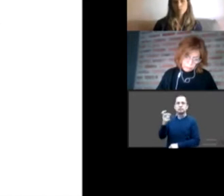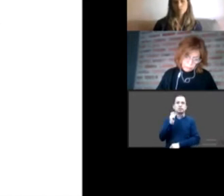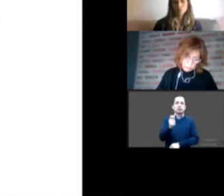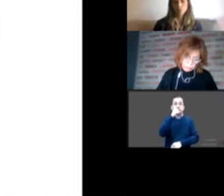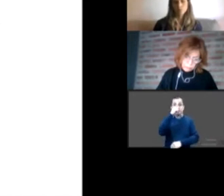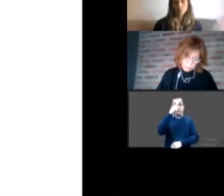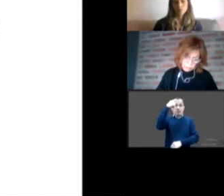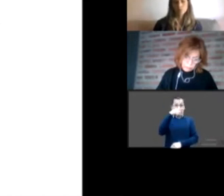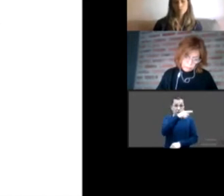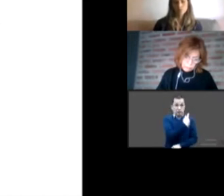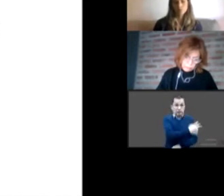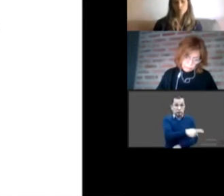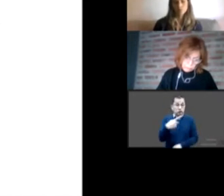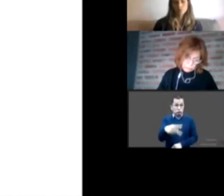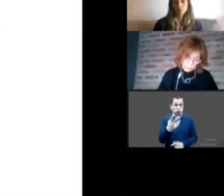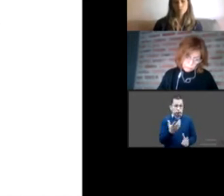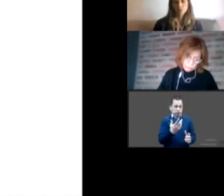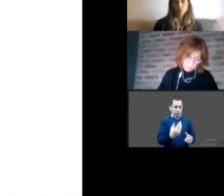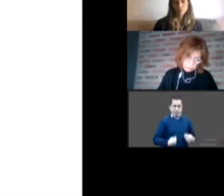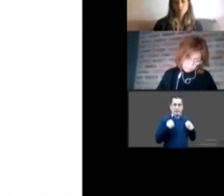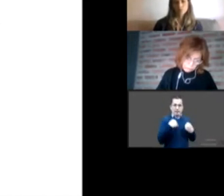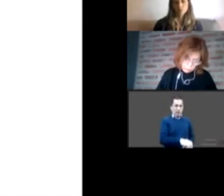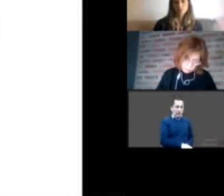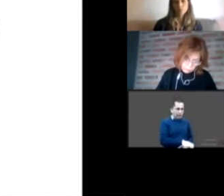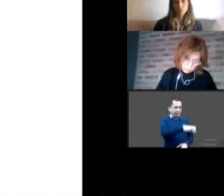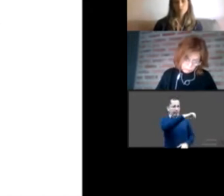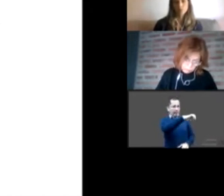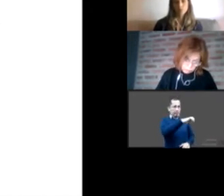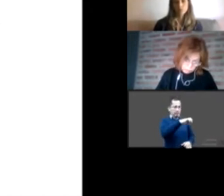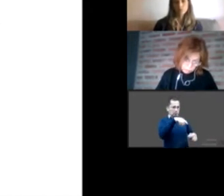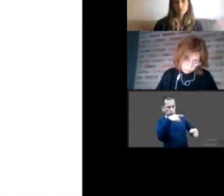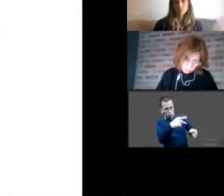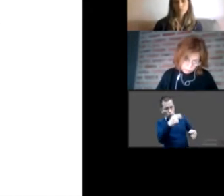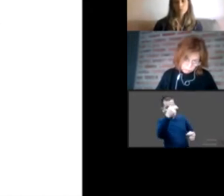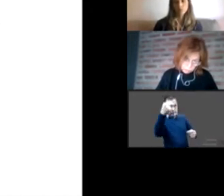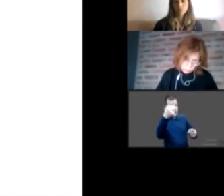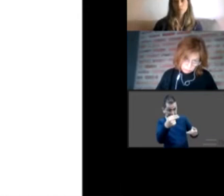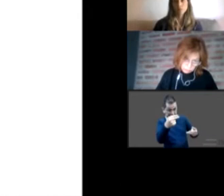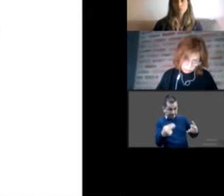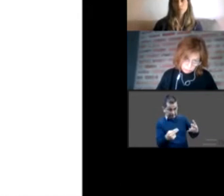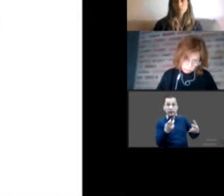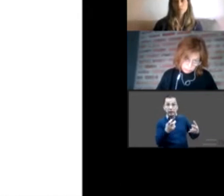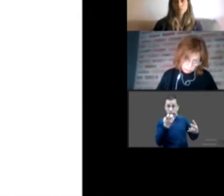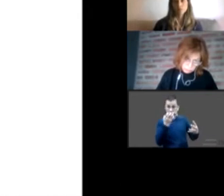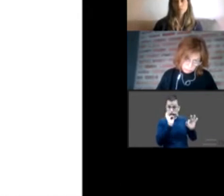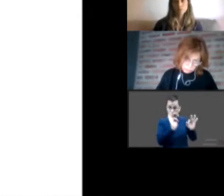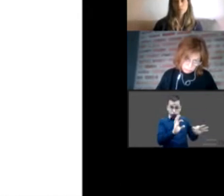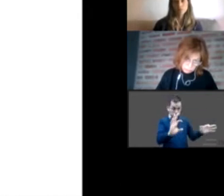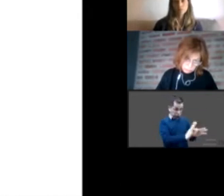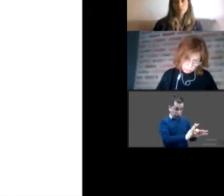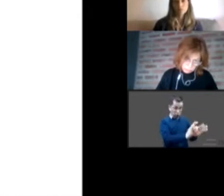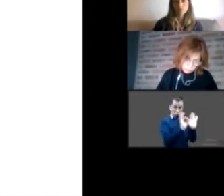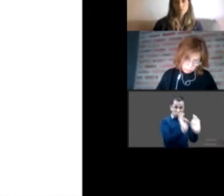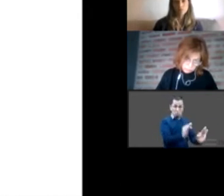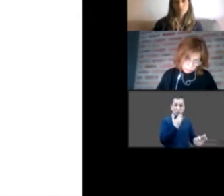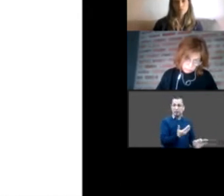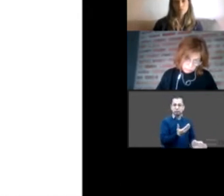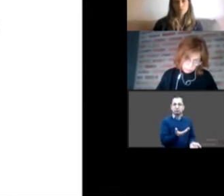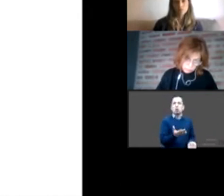con sus necesidades, porque son necesidades que quedaron digamos